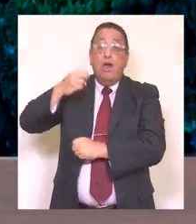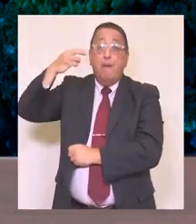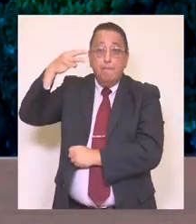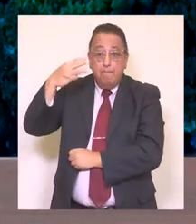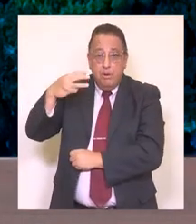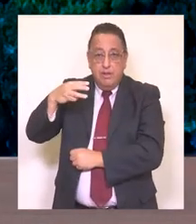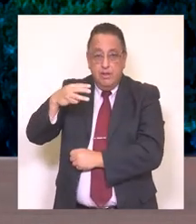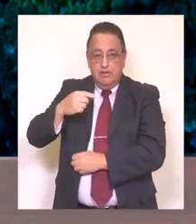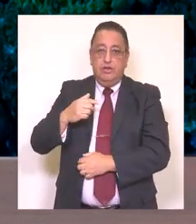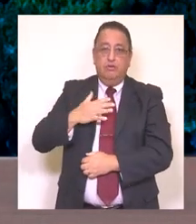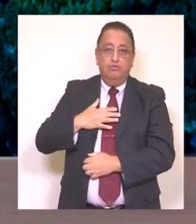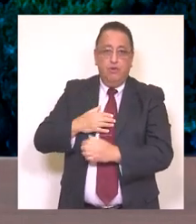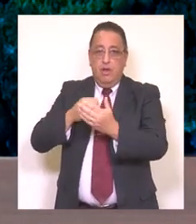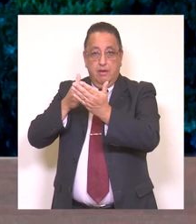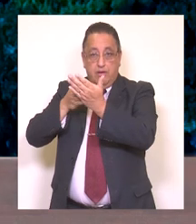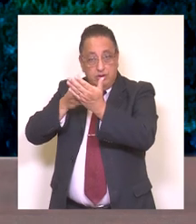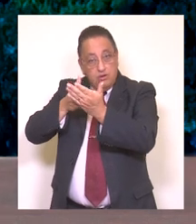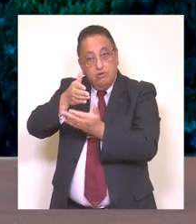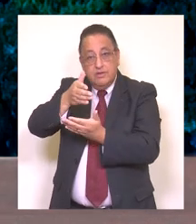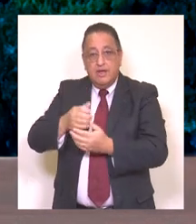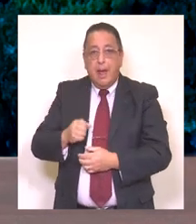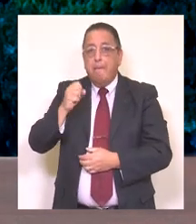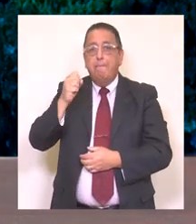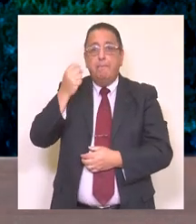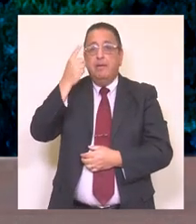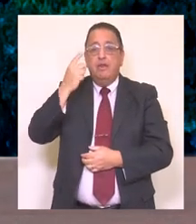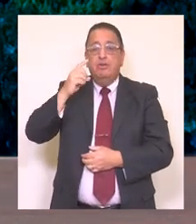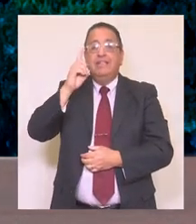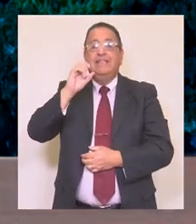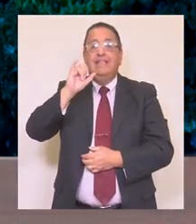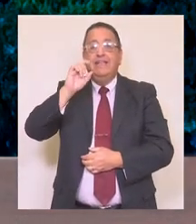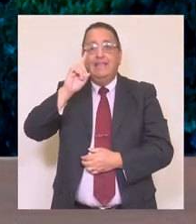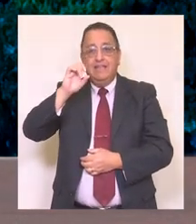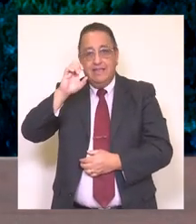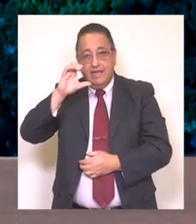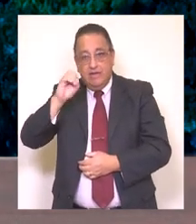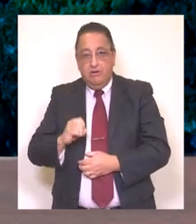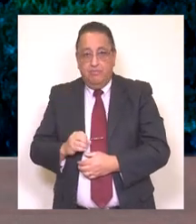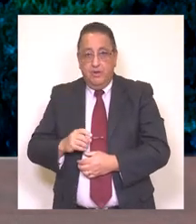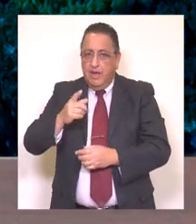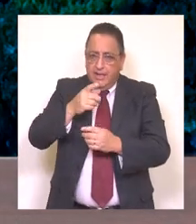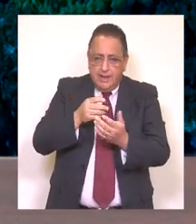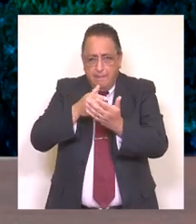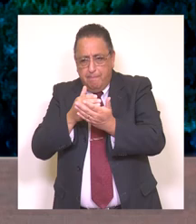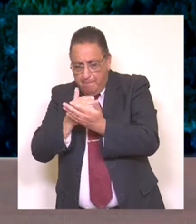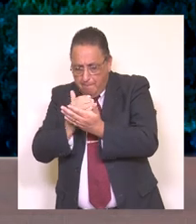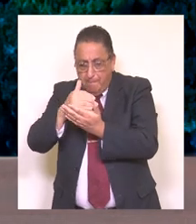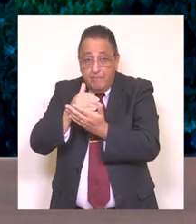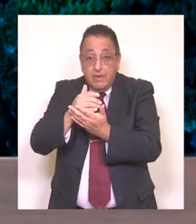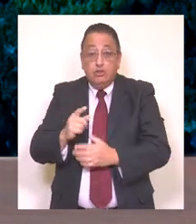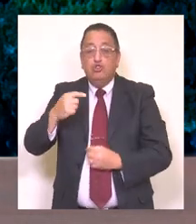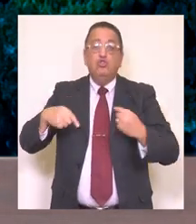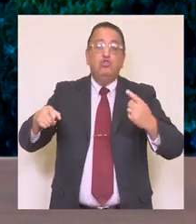municipal. Y voy a partir por la Dirección de Desarrollo Comunitario. A través de la Dirección de Desarrollo